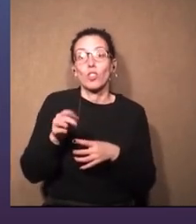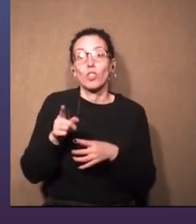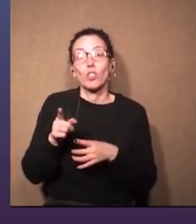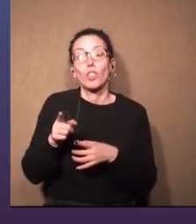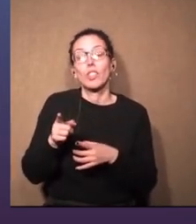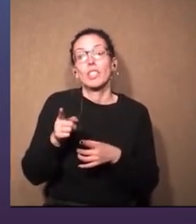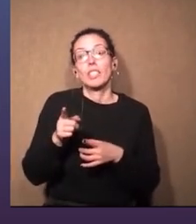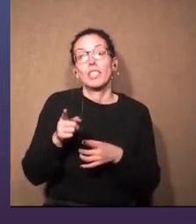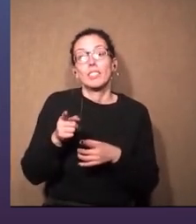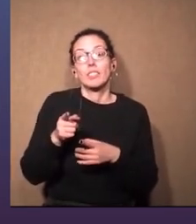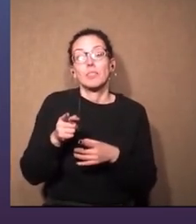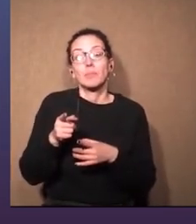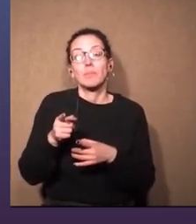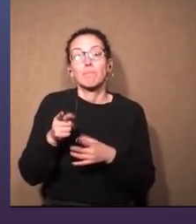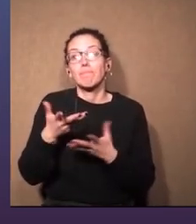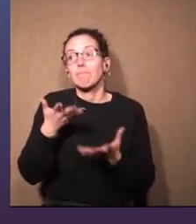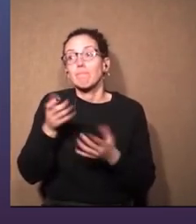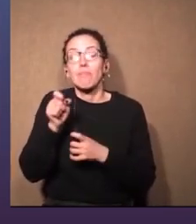es como nuestro